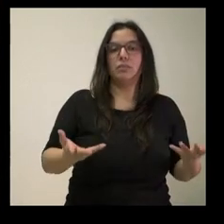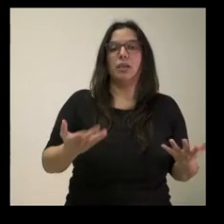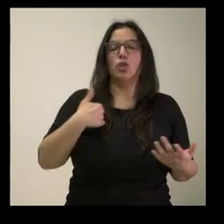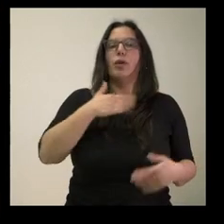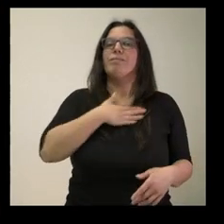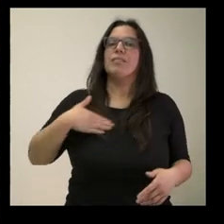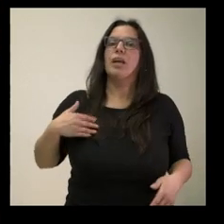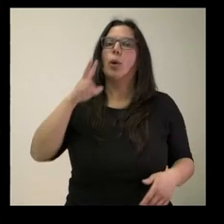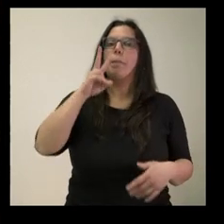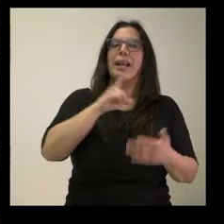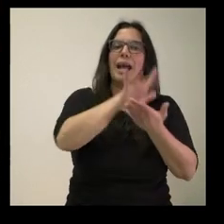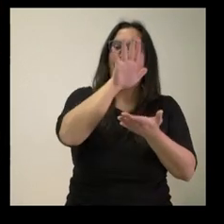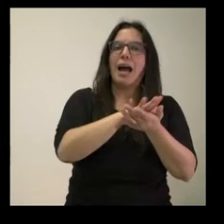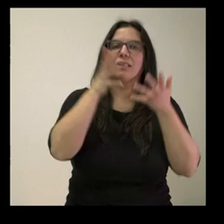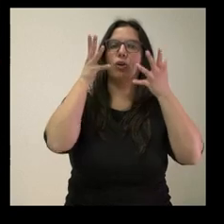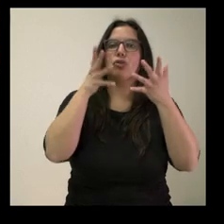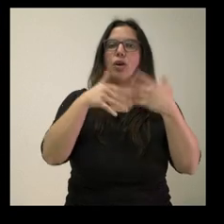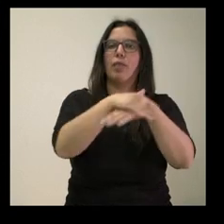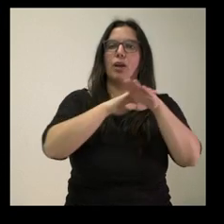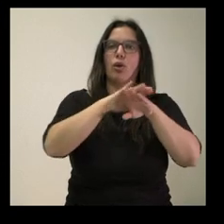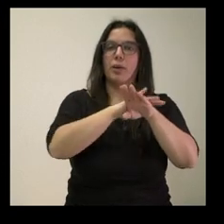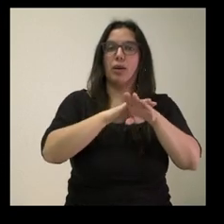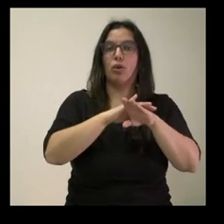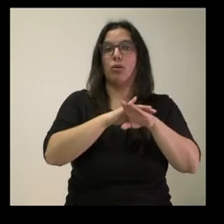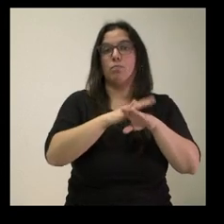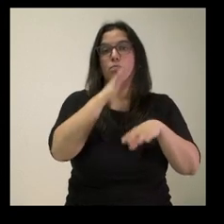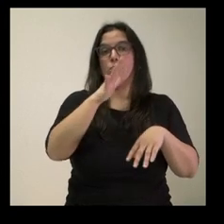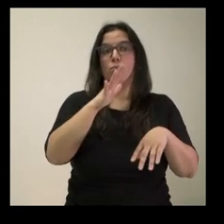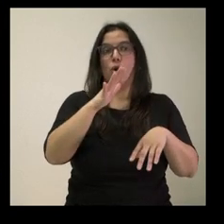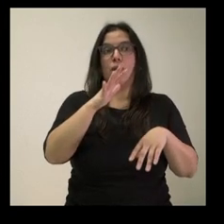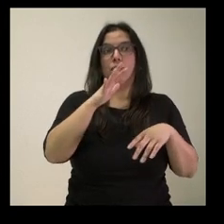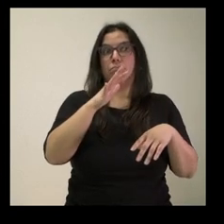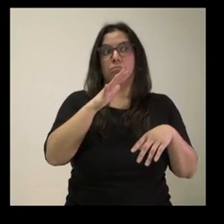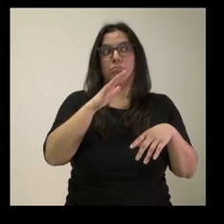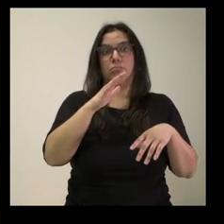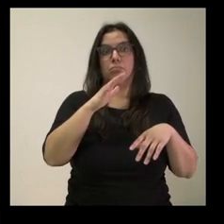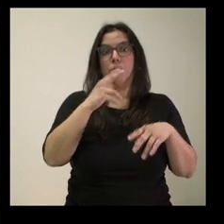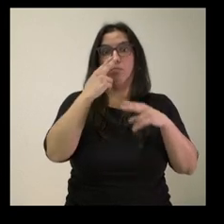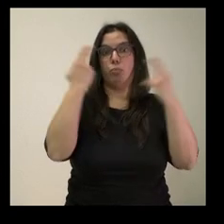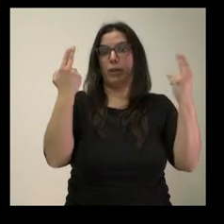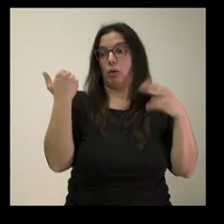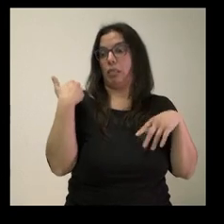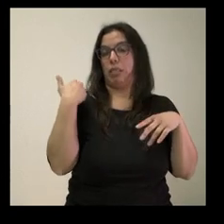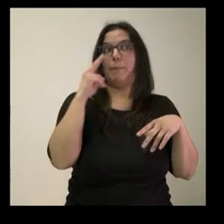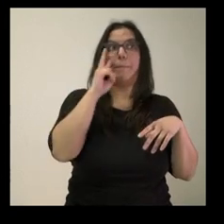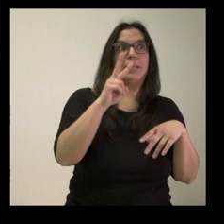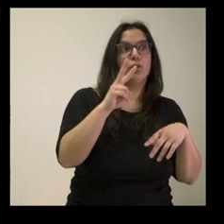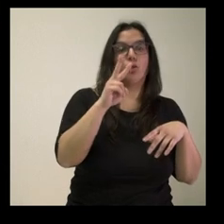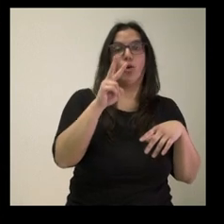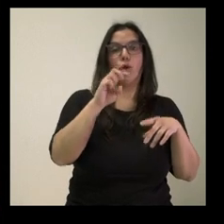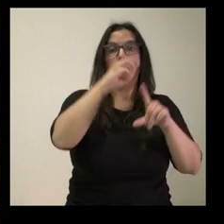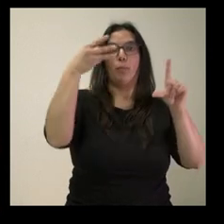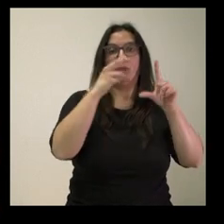actas del Consejo de Gobierno. No están disponibles a fecha de hoy mismo, hace unos minutos, en eras de transparencia.